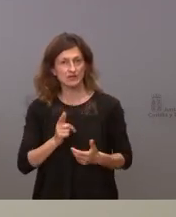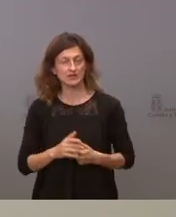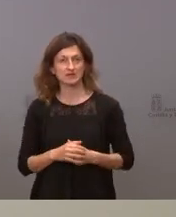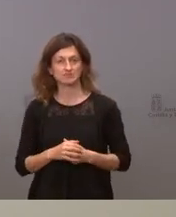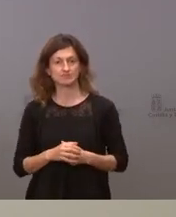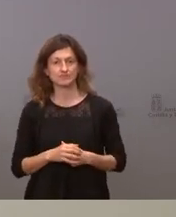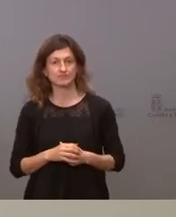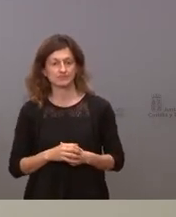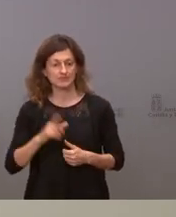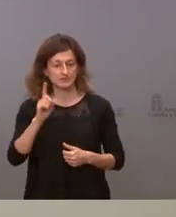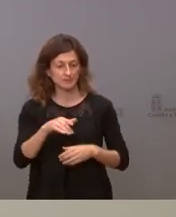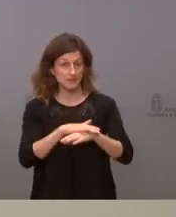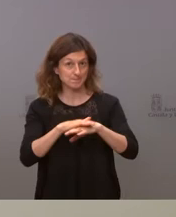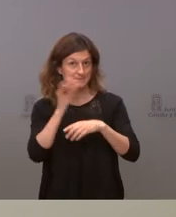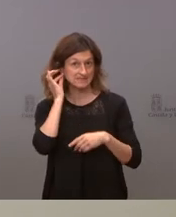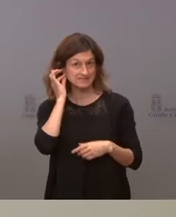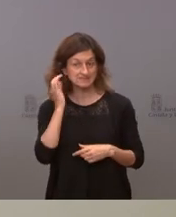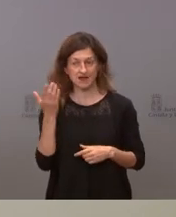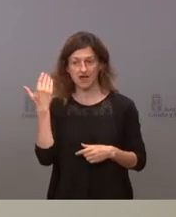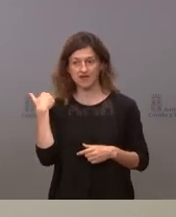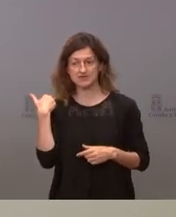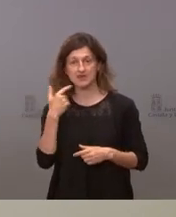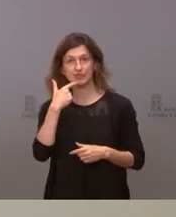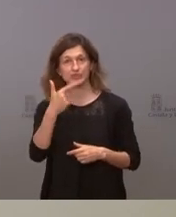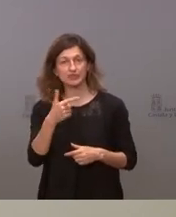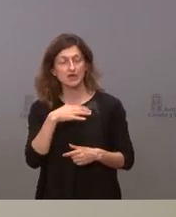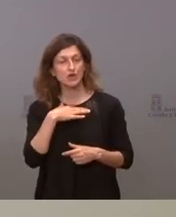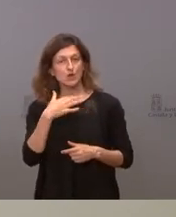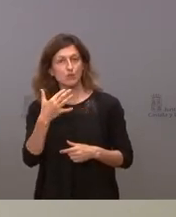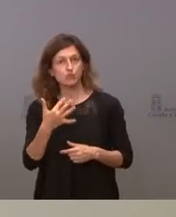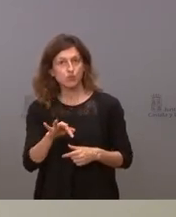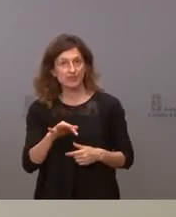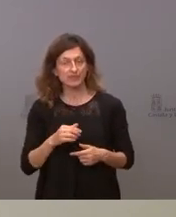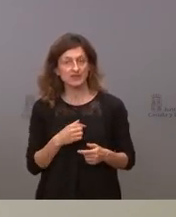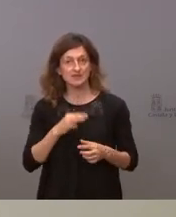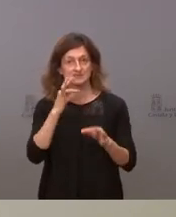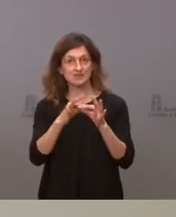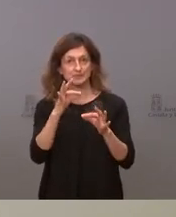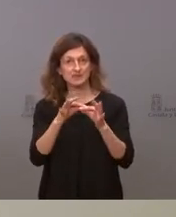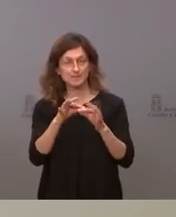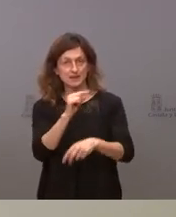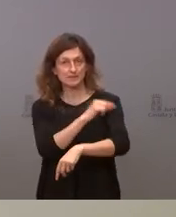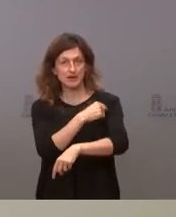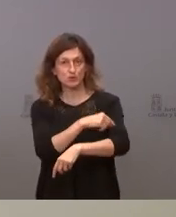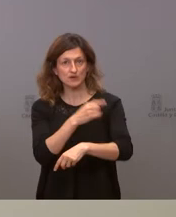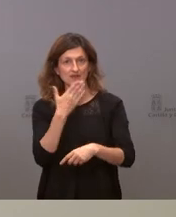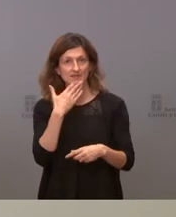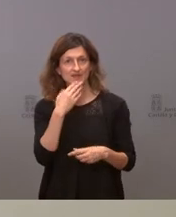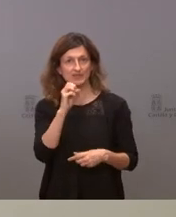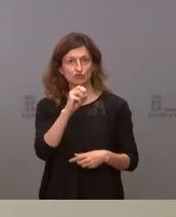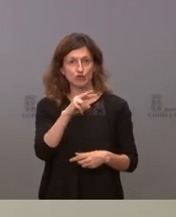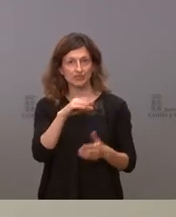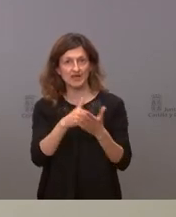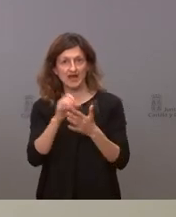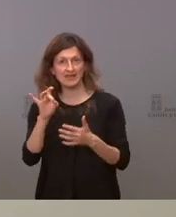la ministra ayer decía que podría ser previsible que en septiembre se vacunara a los menores de entre 12 y